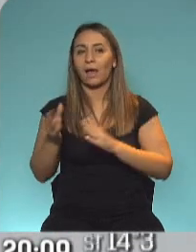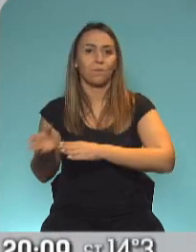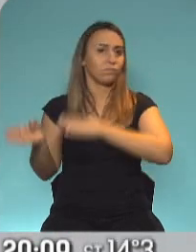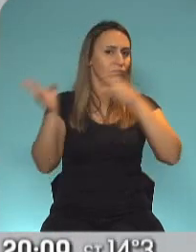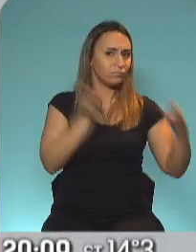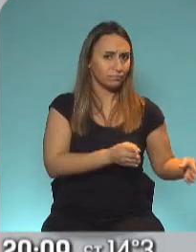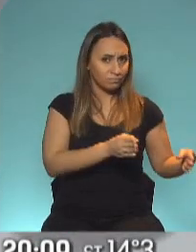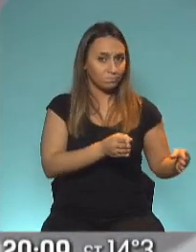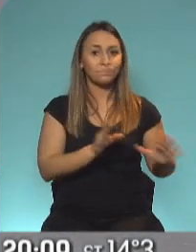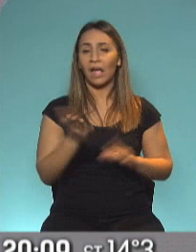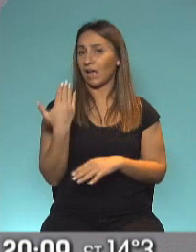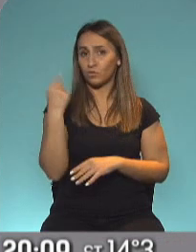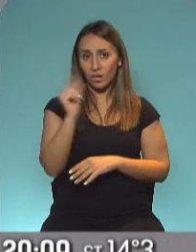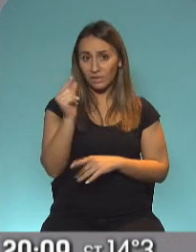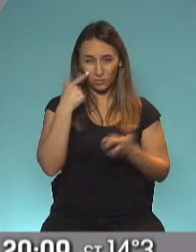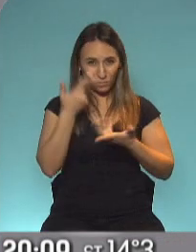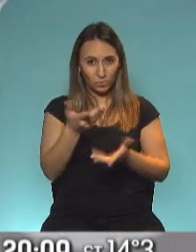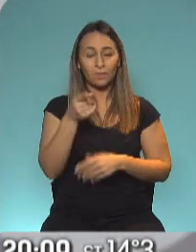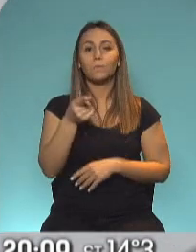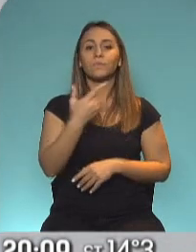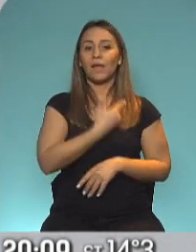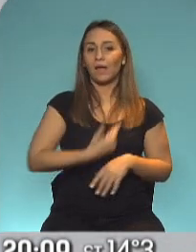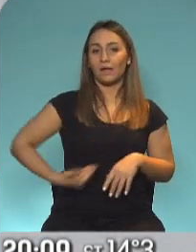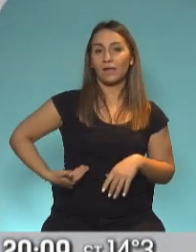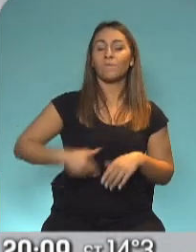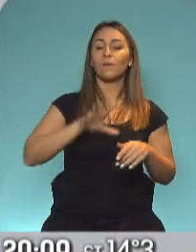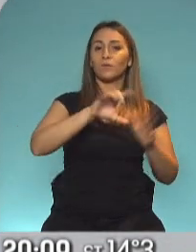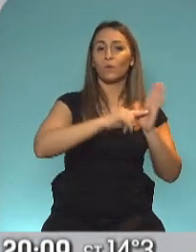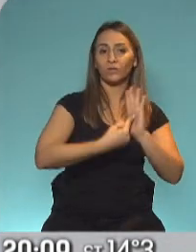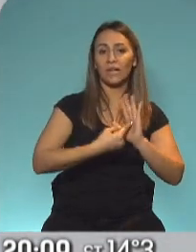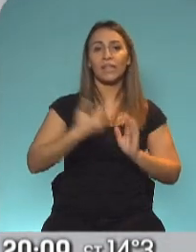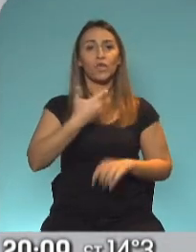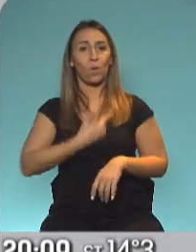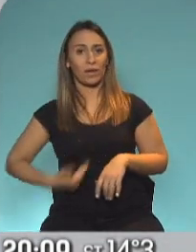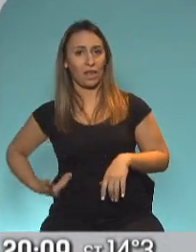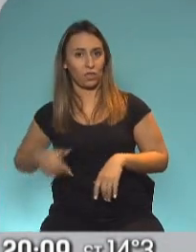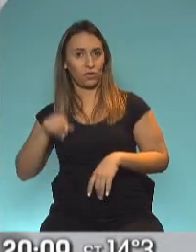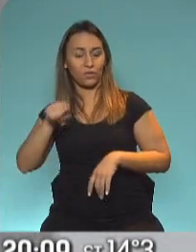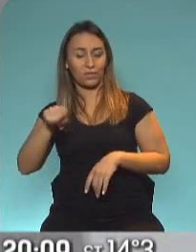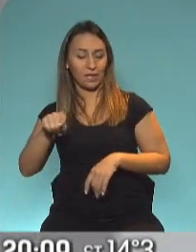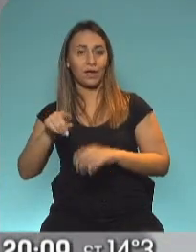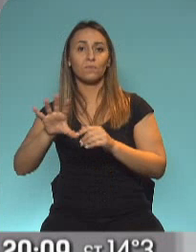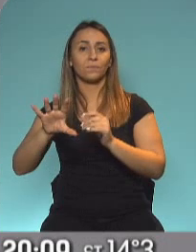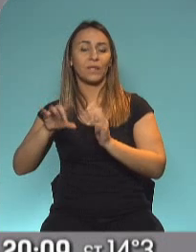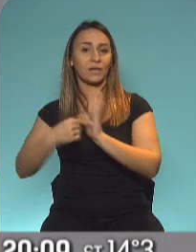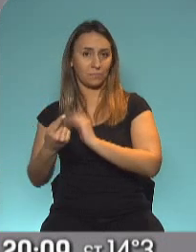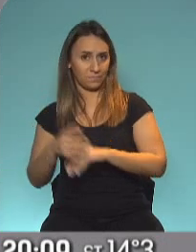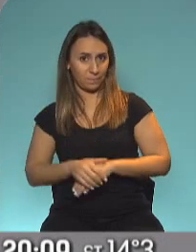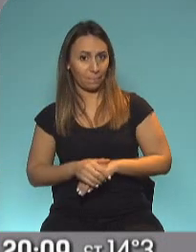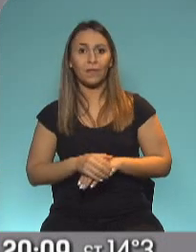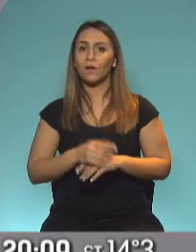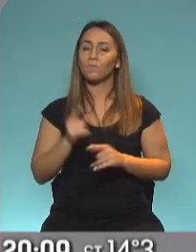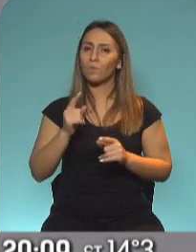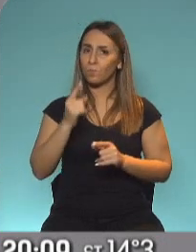Esto sucedió hace minutos nada más. El jefe de gobierno de la Ciudad de Buenos Aires, el gobernador de la provincia de Buenos Aires, pasa de largo, pero es interesante